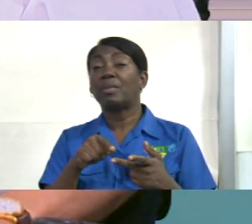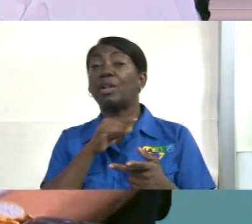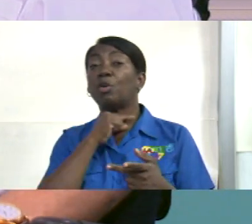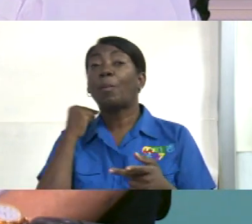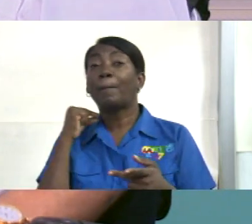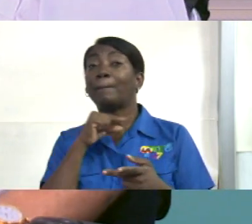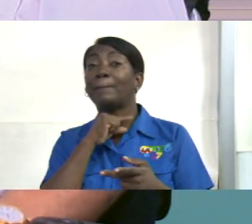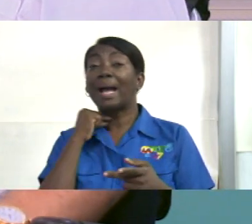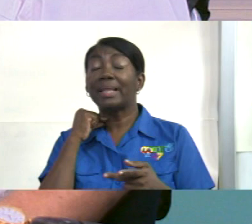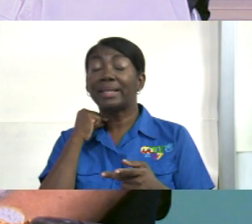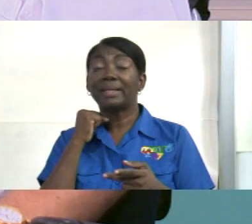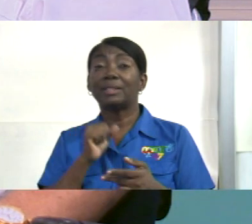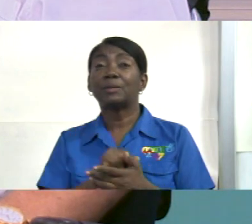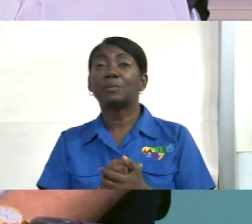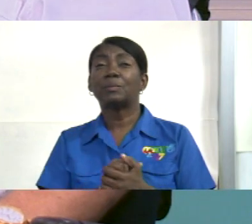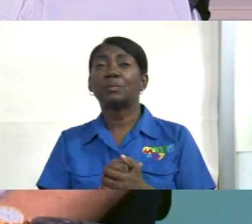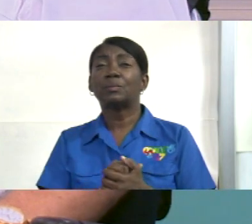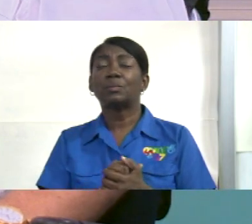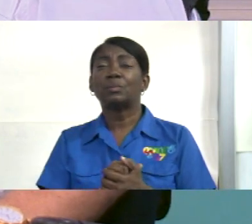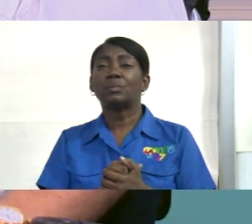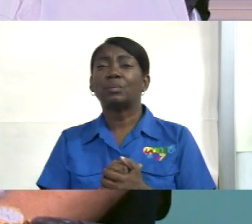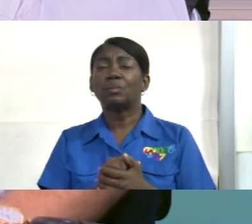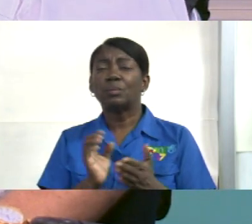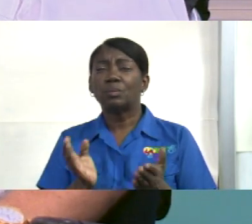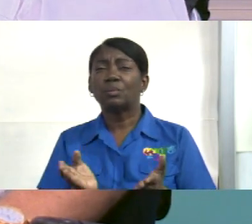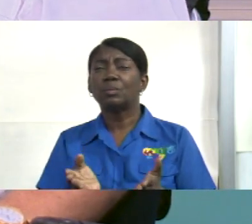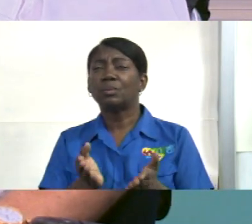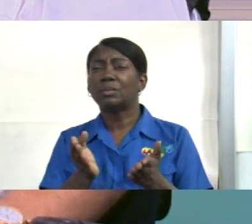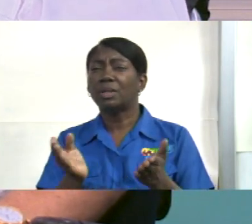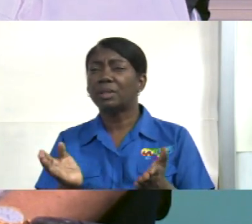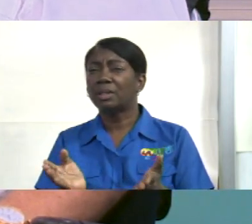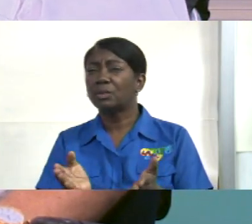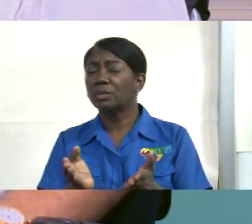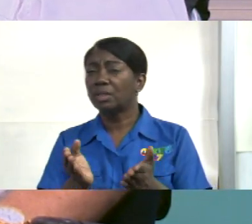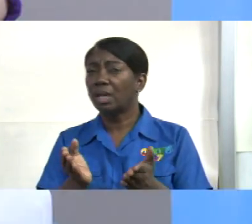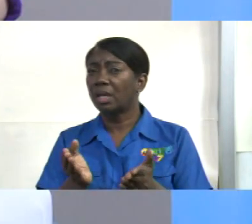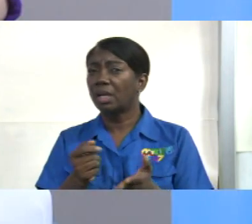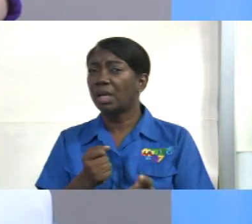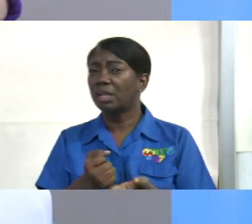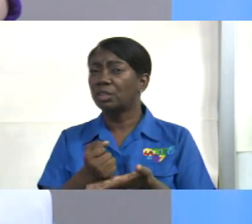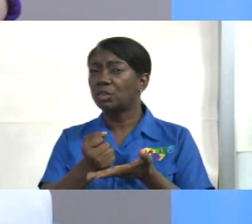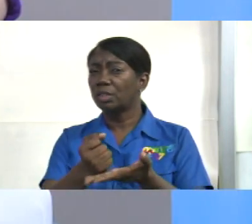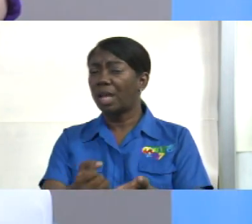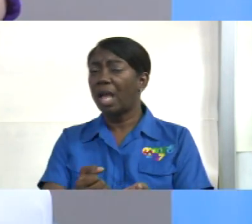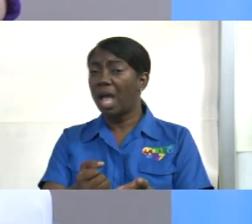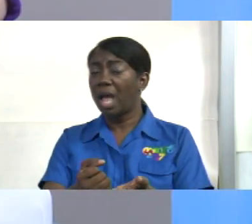con rampa para los discapacidad